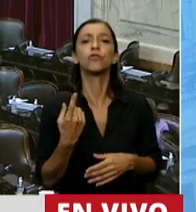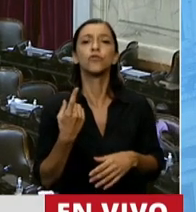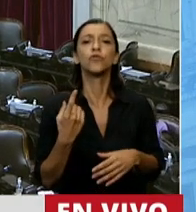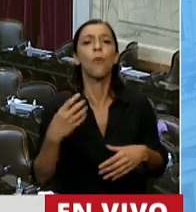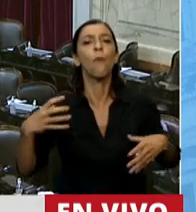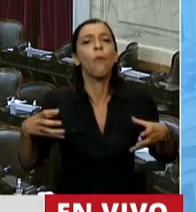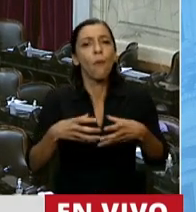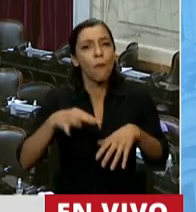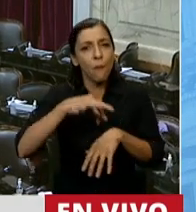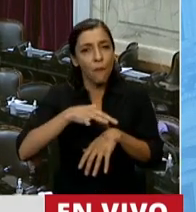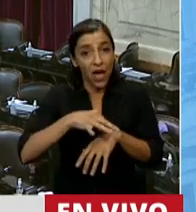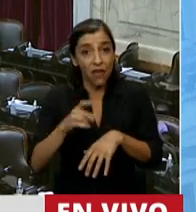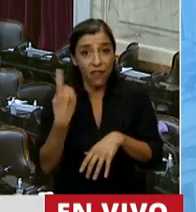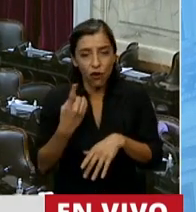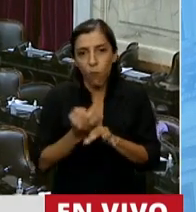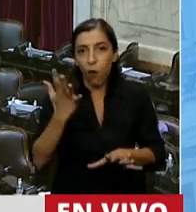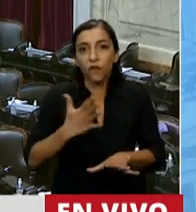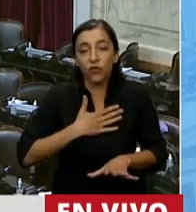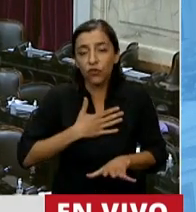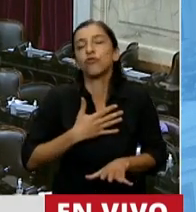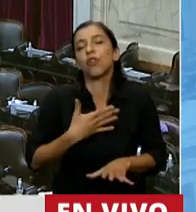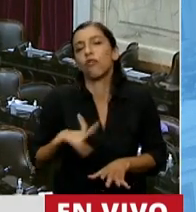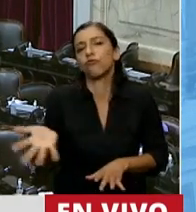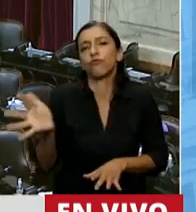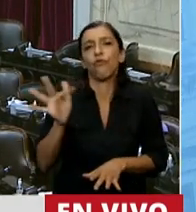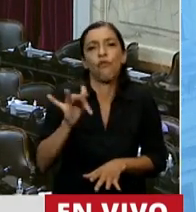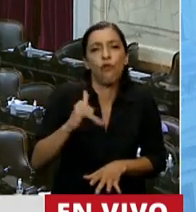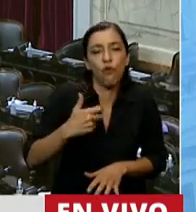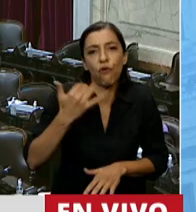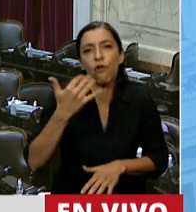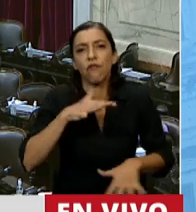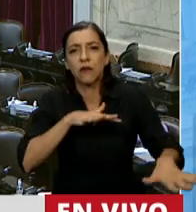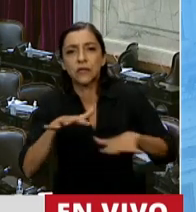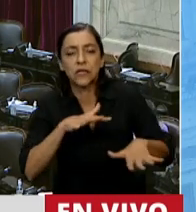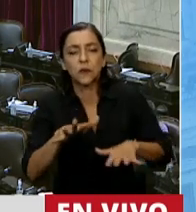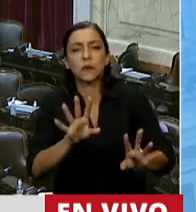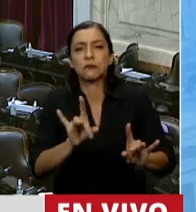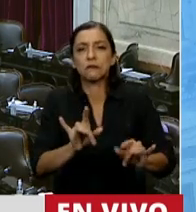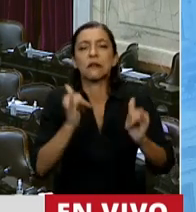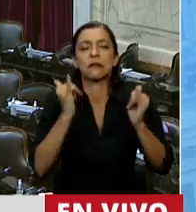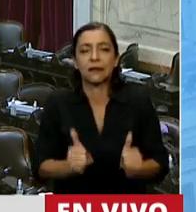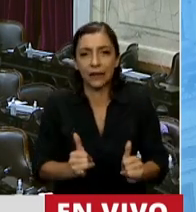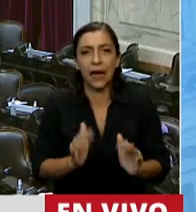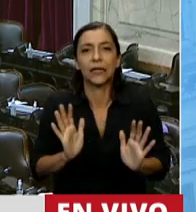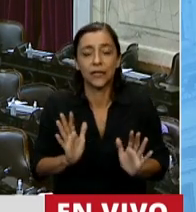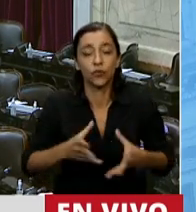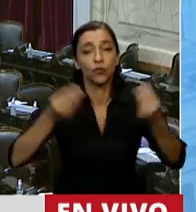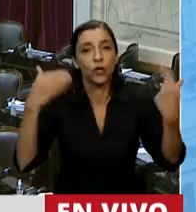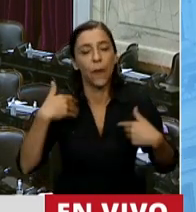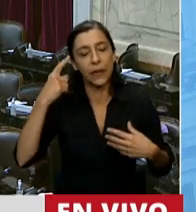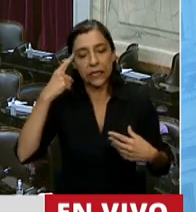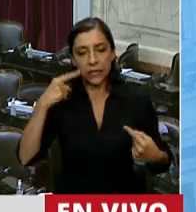enfrentamos cotidianamente a situaciones complejas y disyuntivas